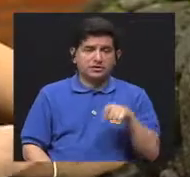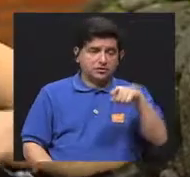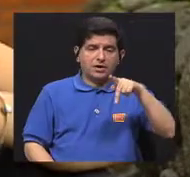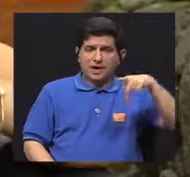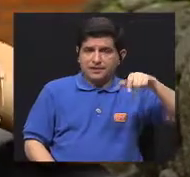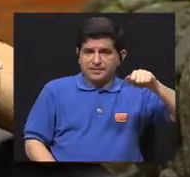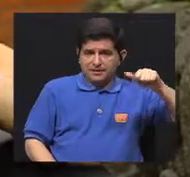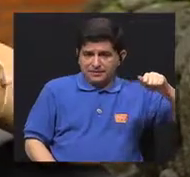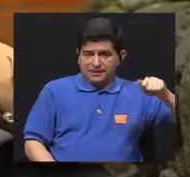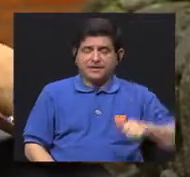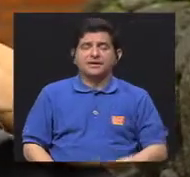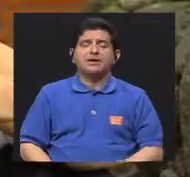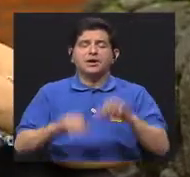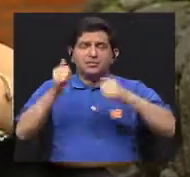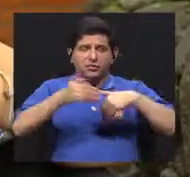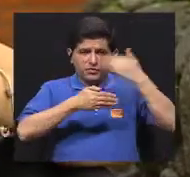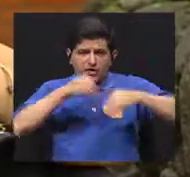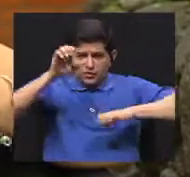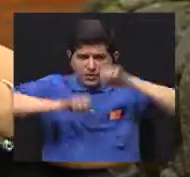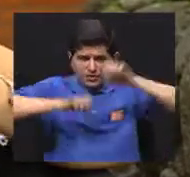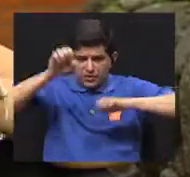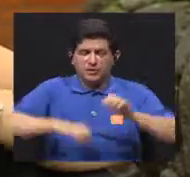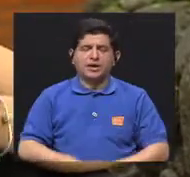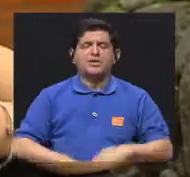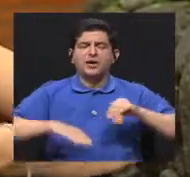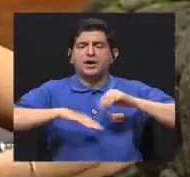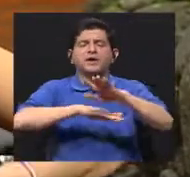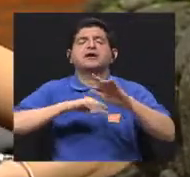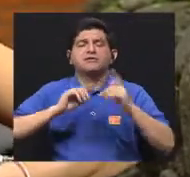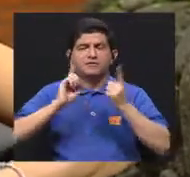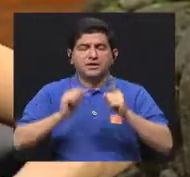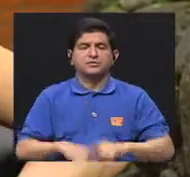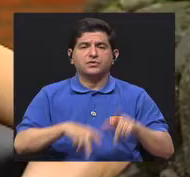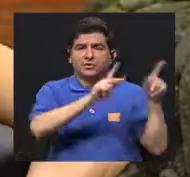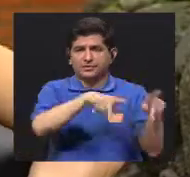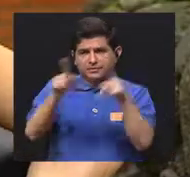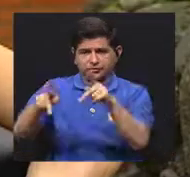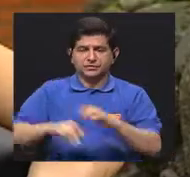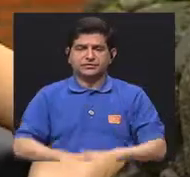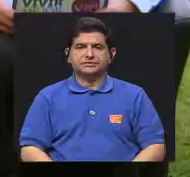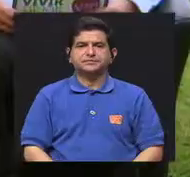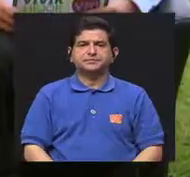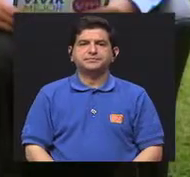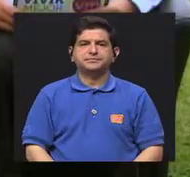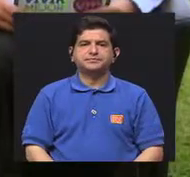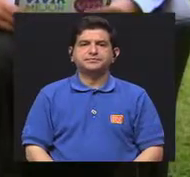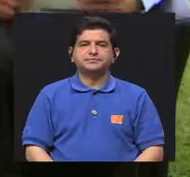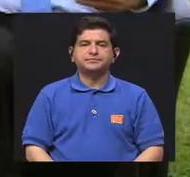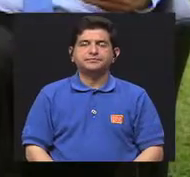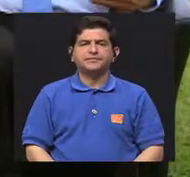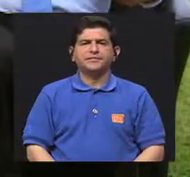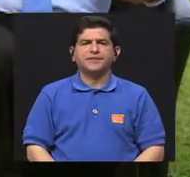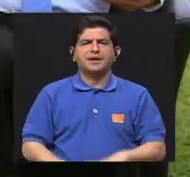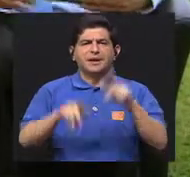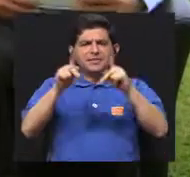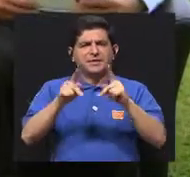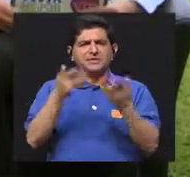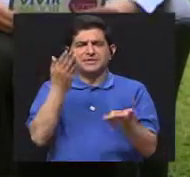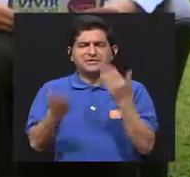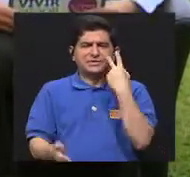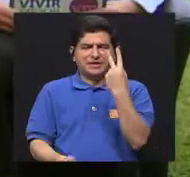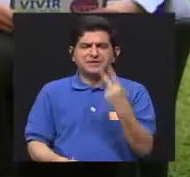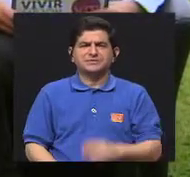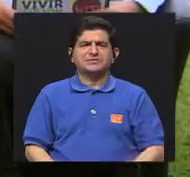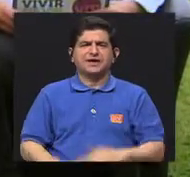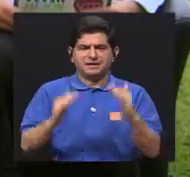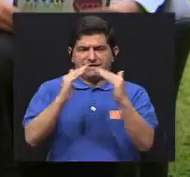aplicación es en sí ese poder posteriormente evaluar qué efecto tiene en un grupo de personas. Para el público que nos está